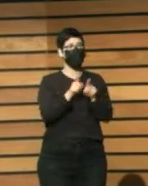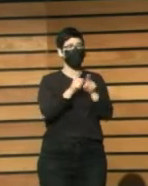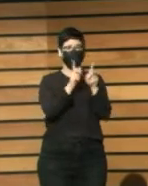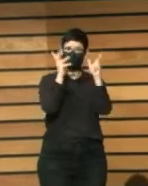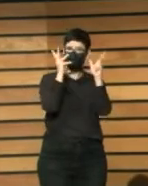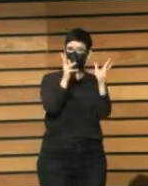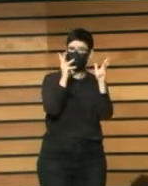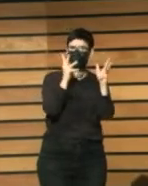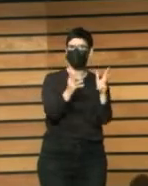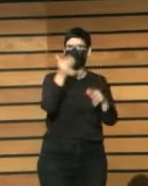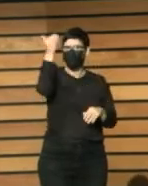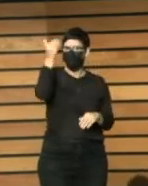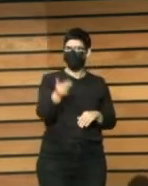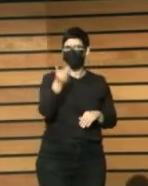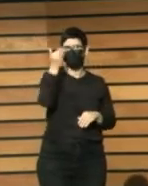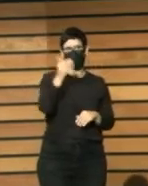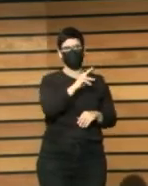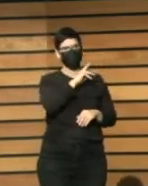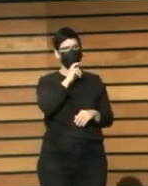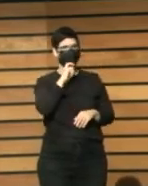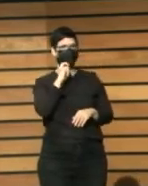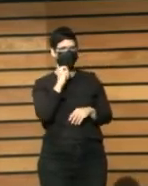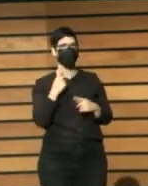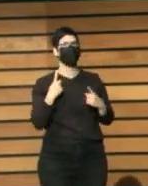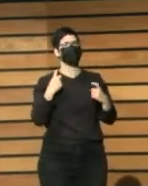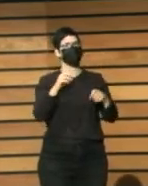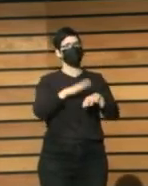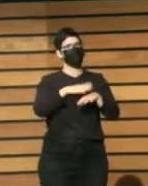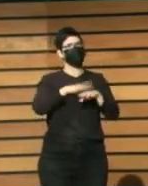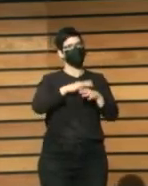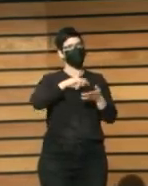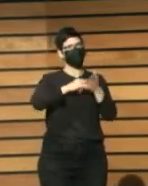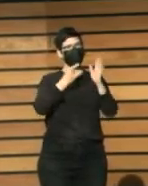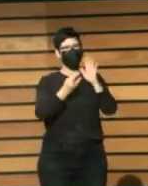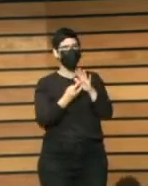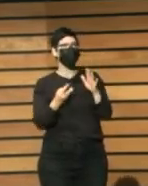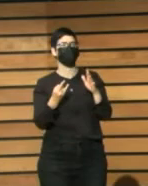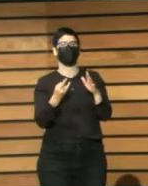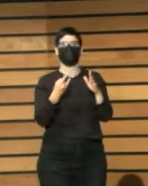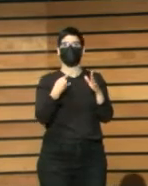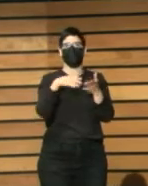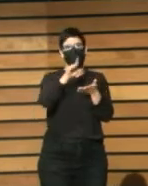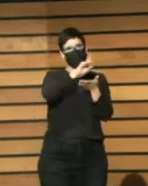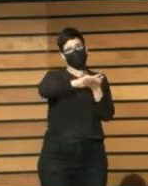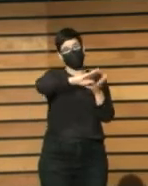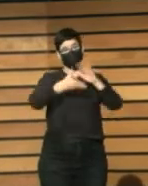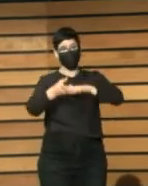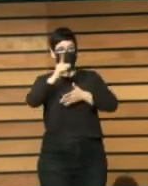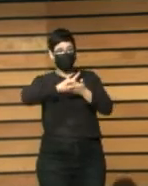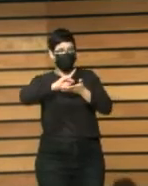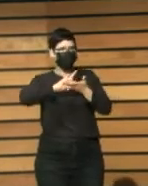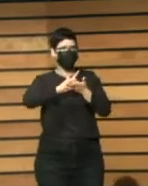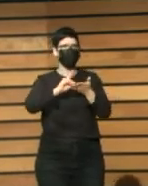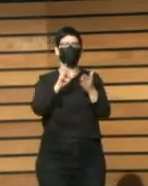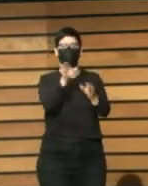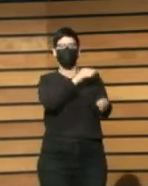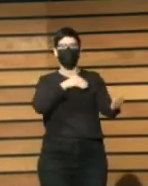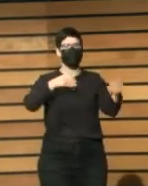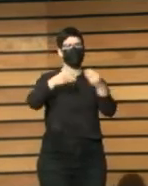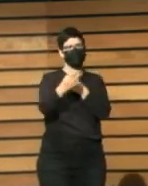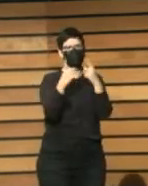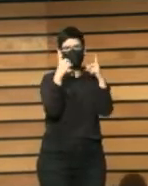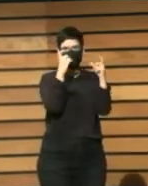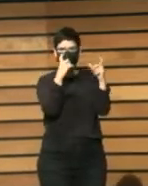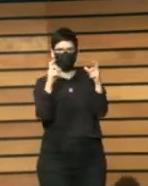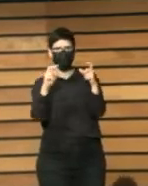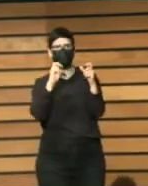que deberán tenerse en cuenta para todo tipo de proyectos de digitalización de materiales bibliotecarios y fotográficos y, sobre todo, para los fondos patrimoniales.